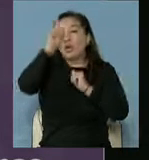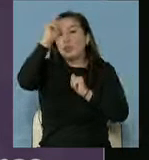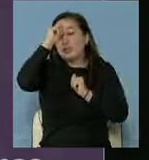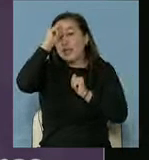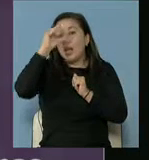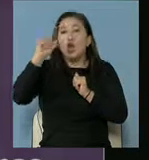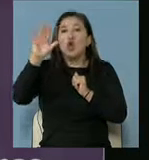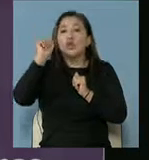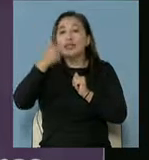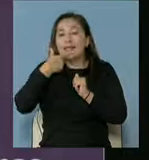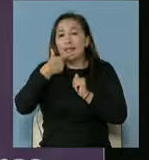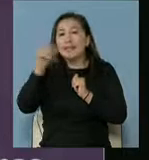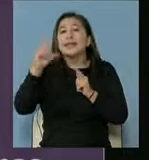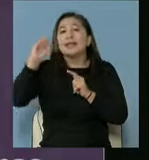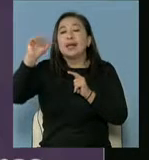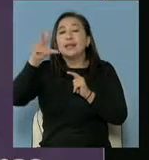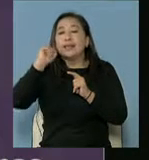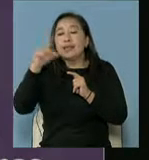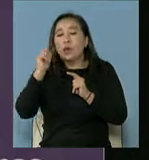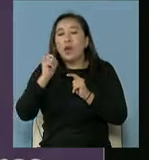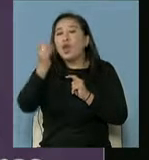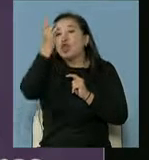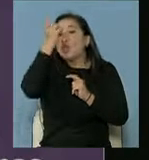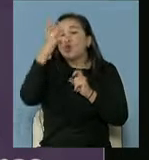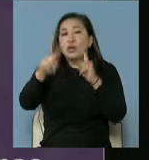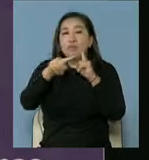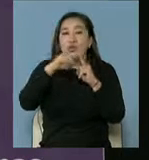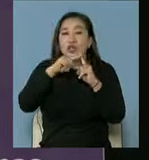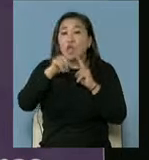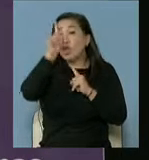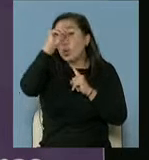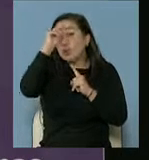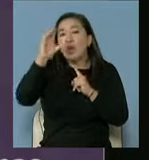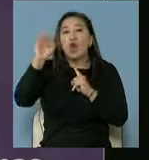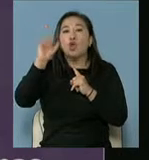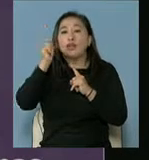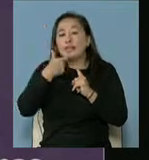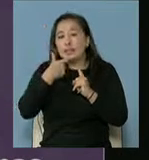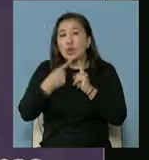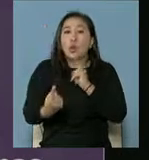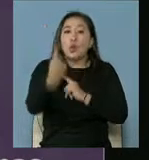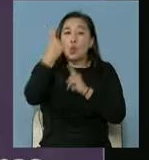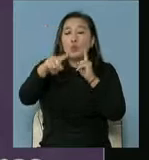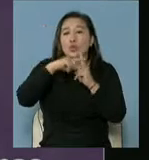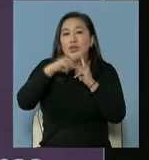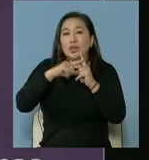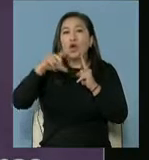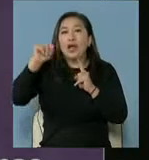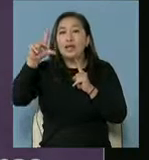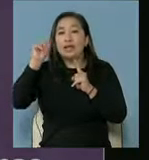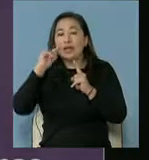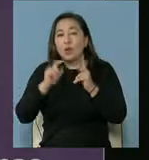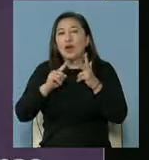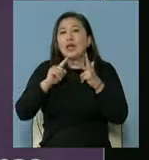Oscar Orías y Carilegua resultando 12 positivos del hospital Oscar Orías, un positivo del hospital Carilegua